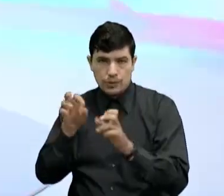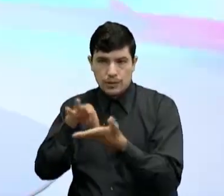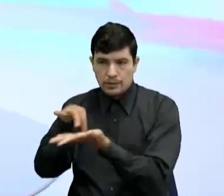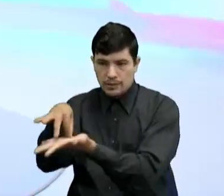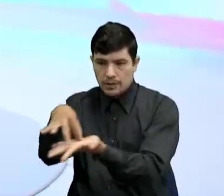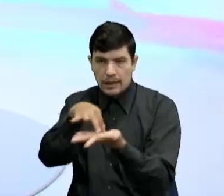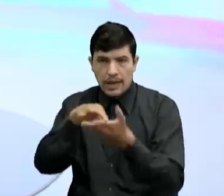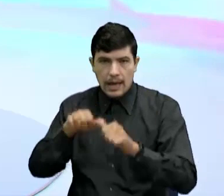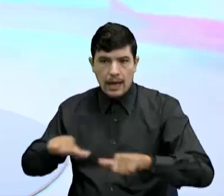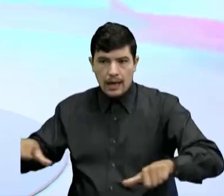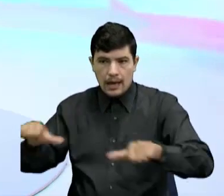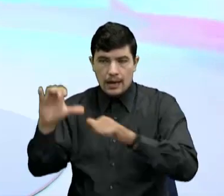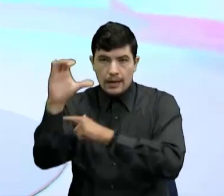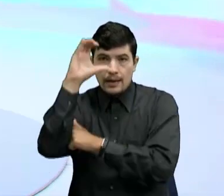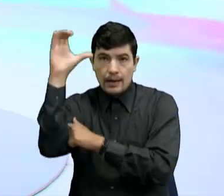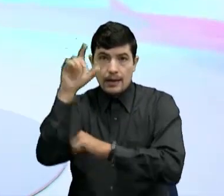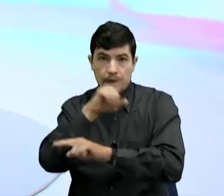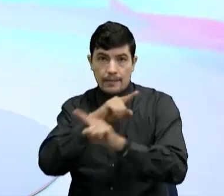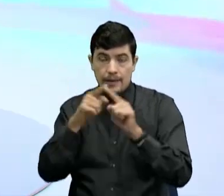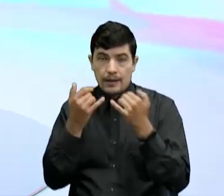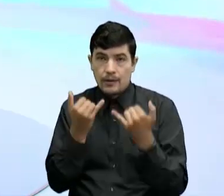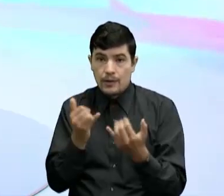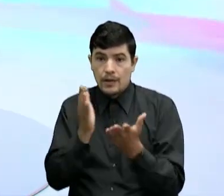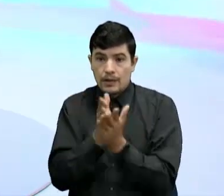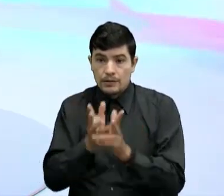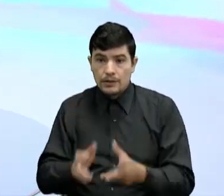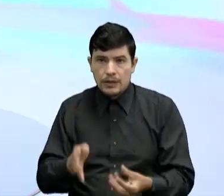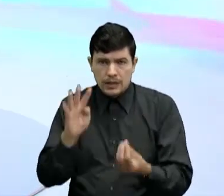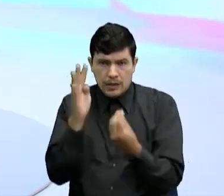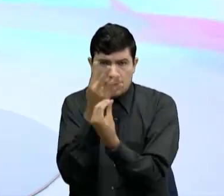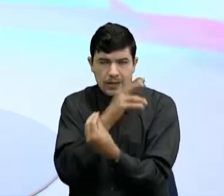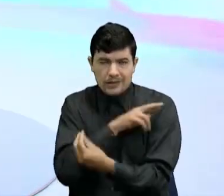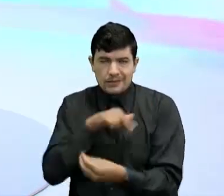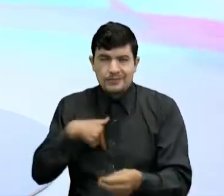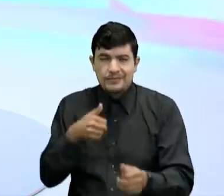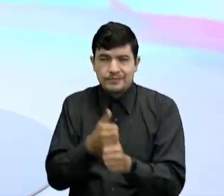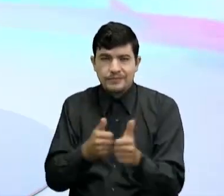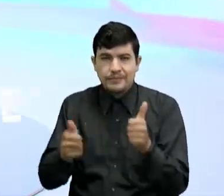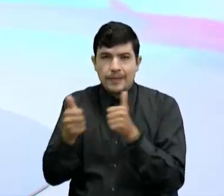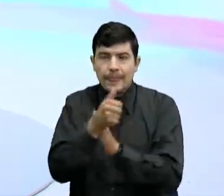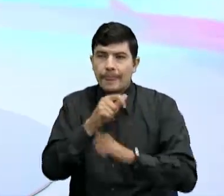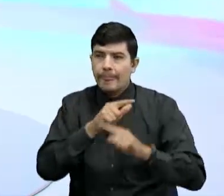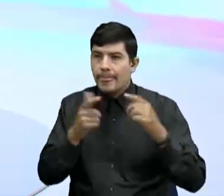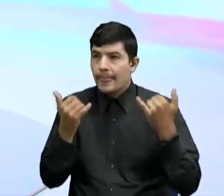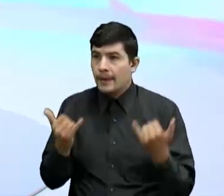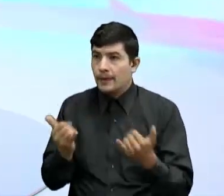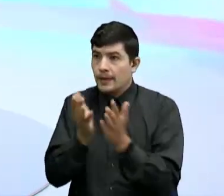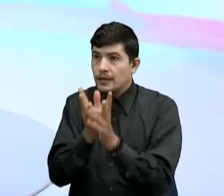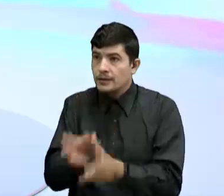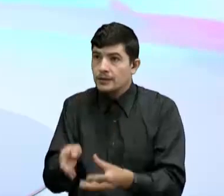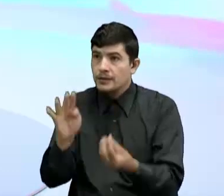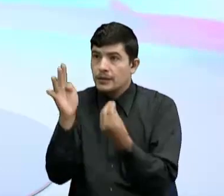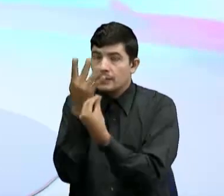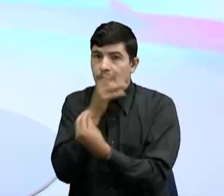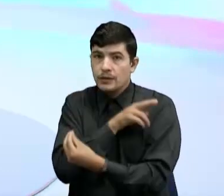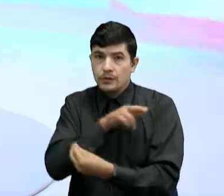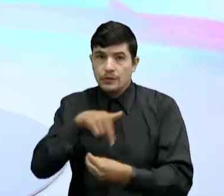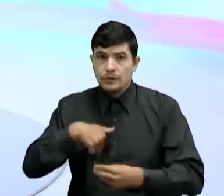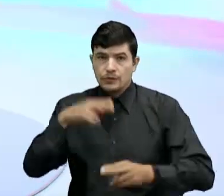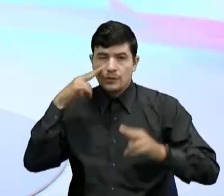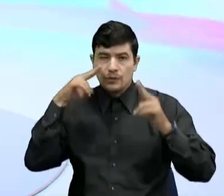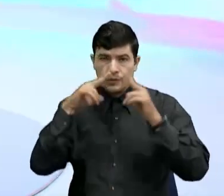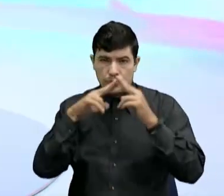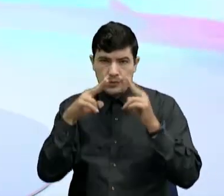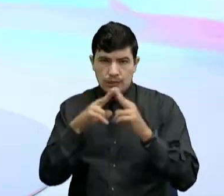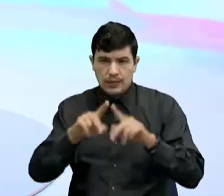geográfica Pero con los de cuarto Que bueno Ya dimos un pequeño adelanto Pero con los de cuarto Vamos a ampliar La